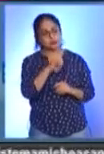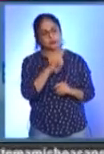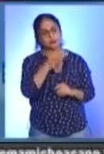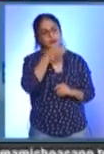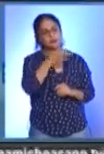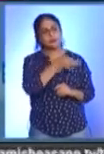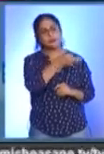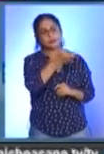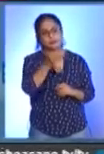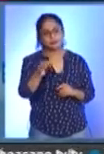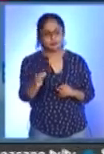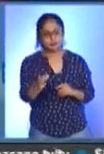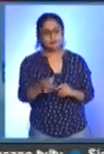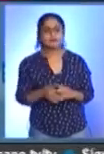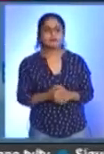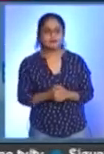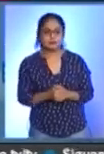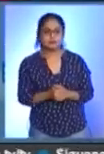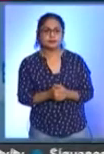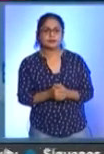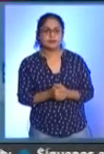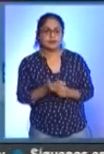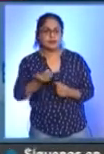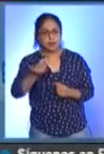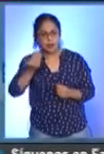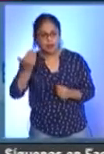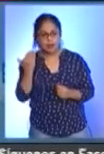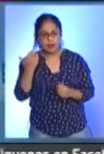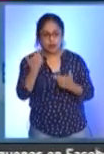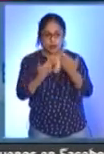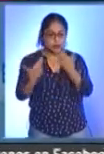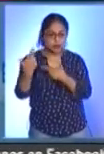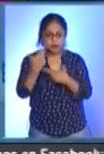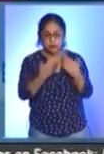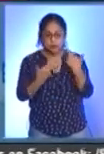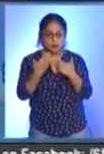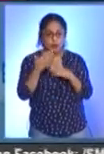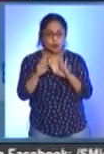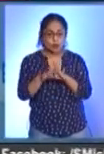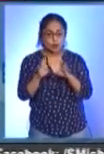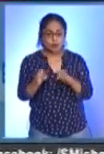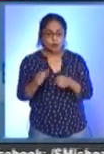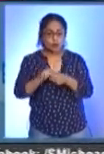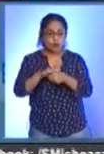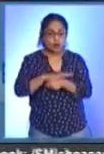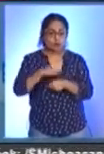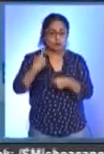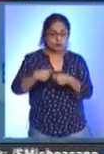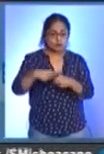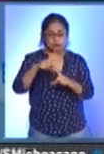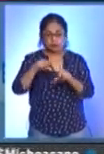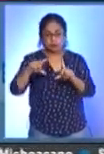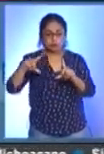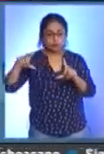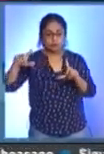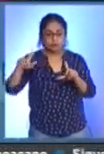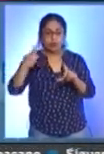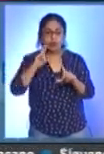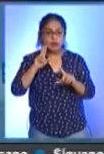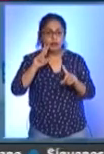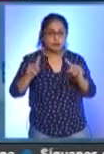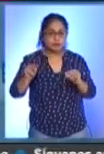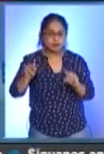ahora sí, previa revisión del estatus del índice de hospitalizaciones, y también